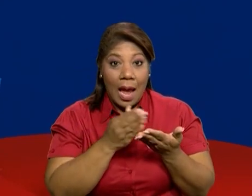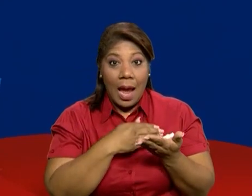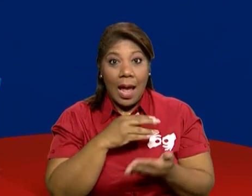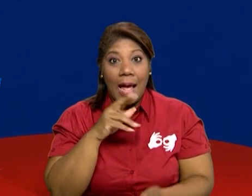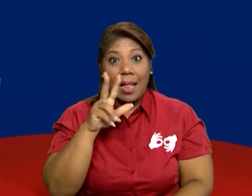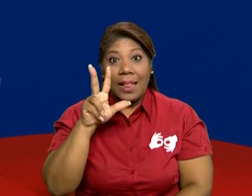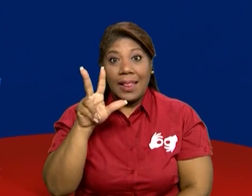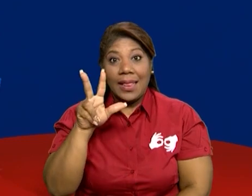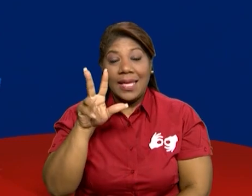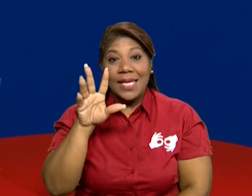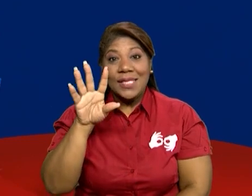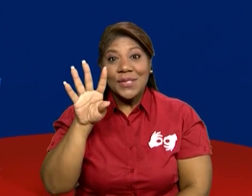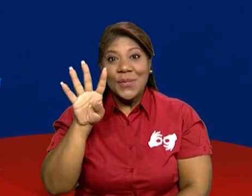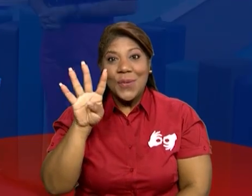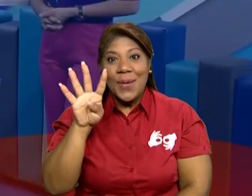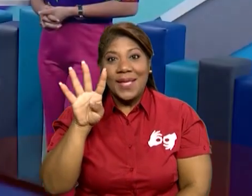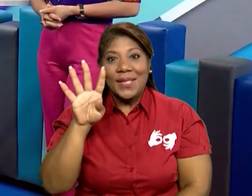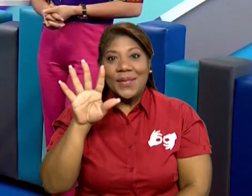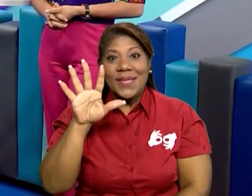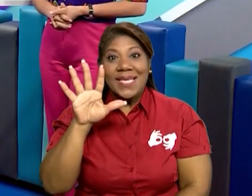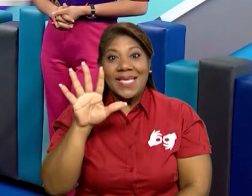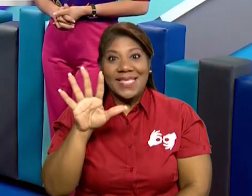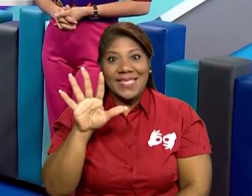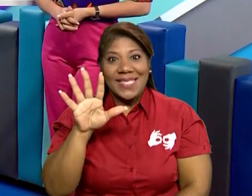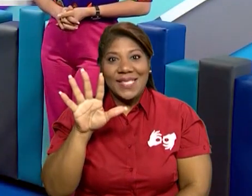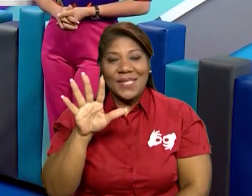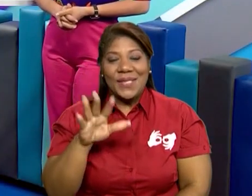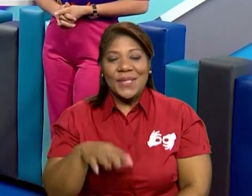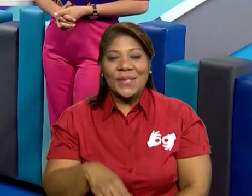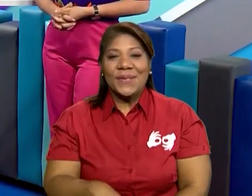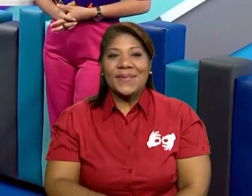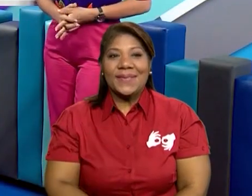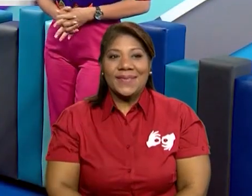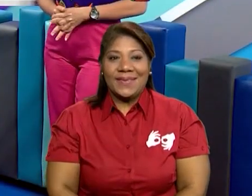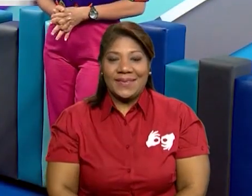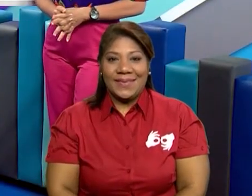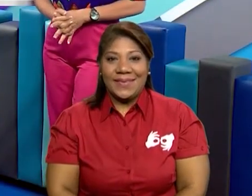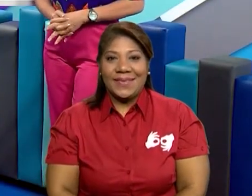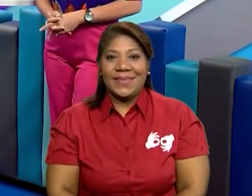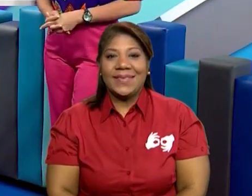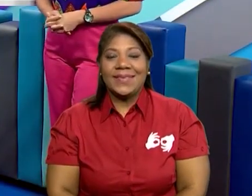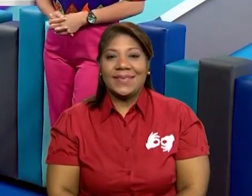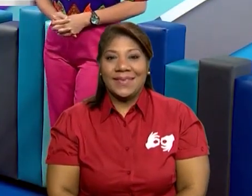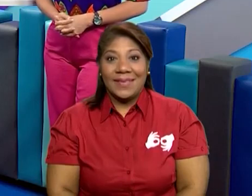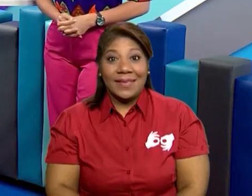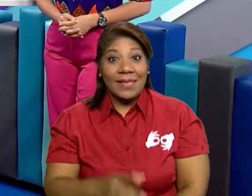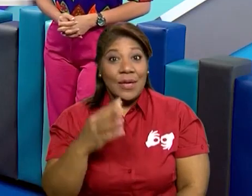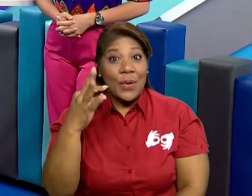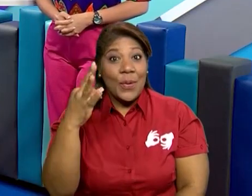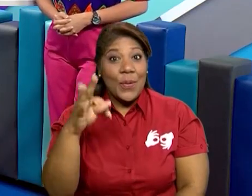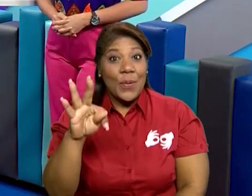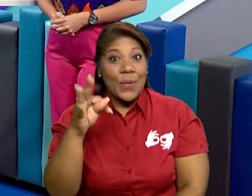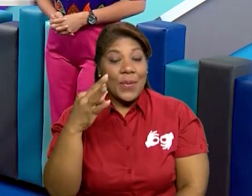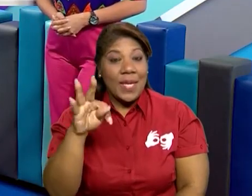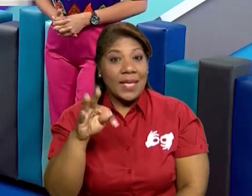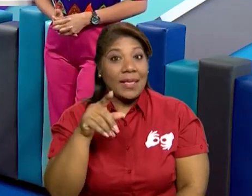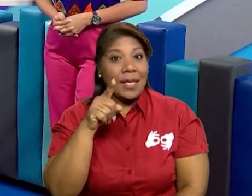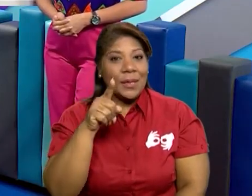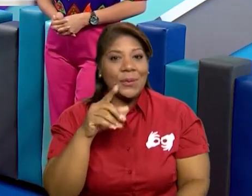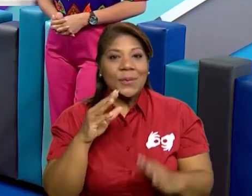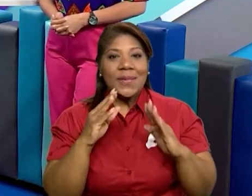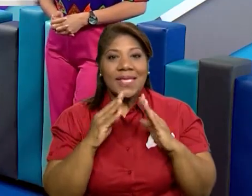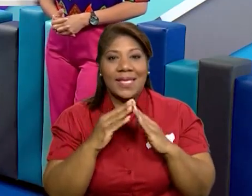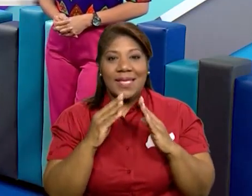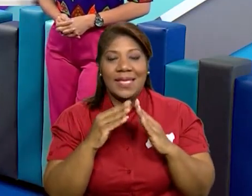4 y 5 de sus libros de trabajo. Exactamente. Y aquí eso lo ponemos como una tarea ya porque ya ustedes en casa